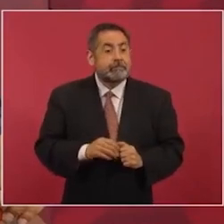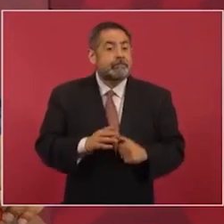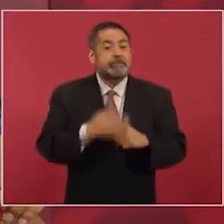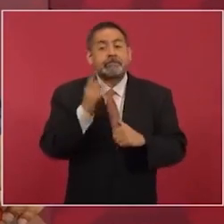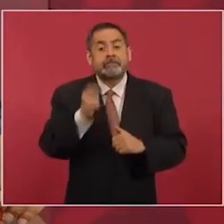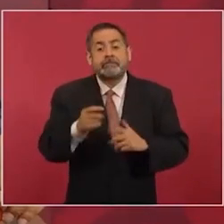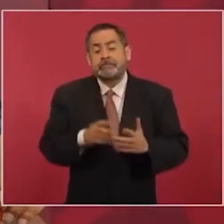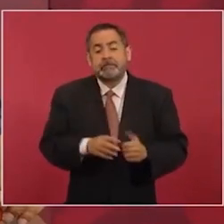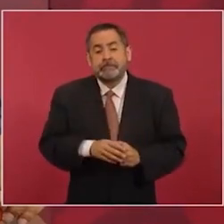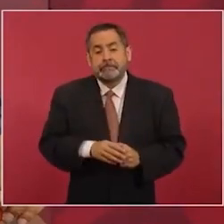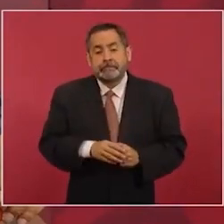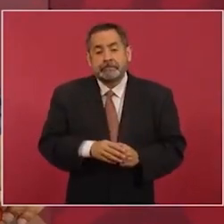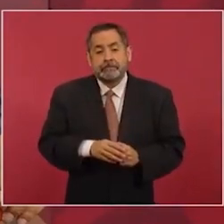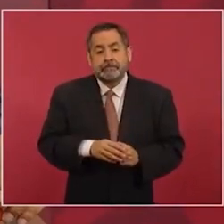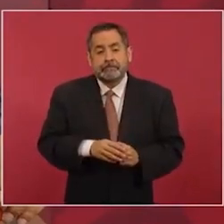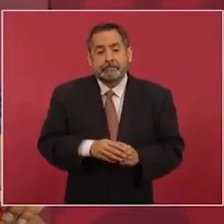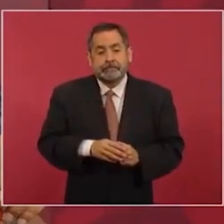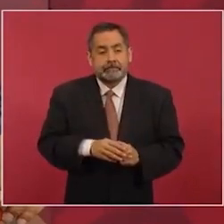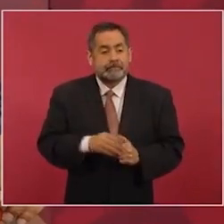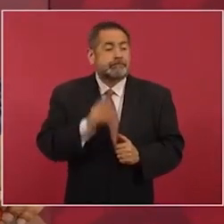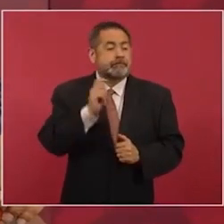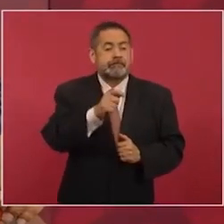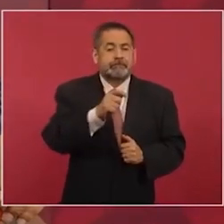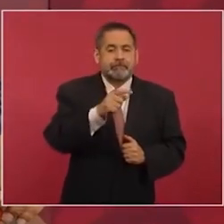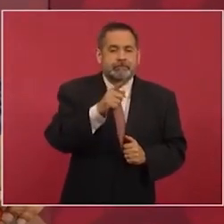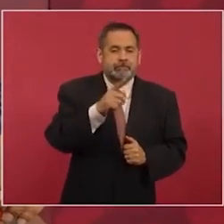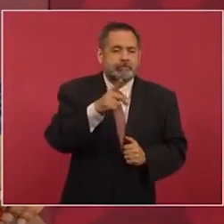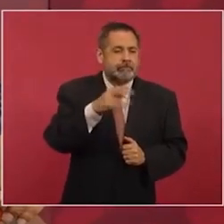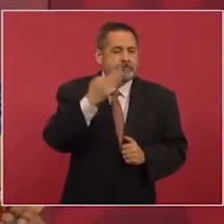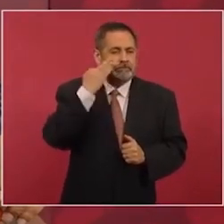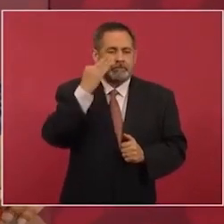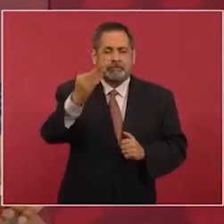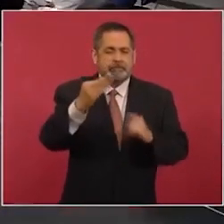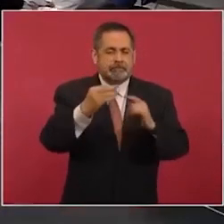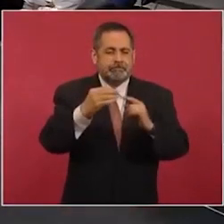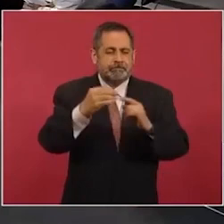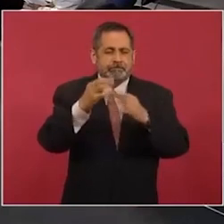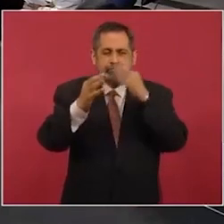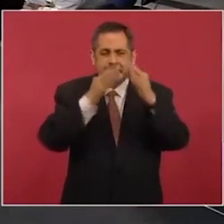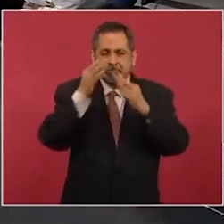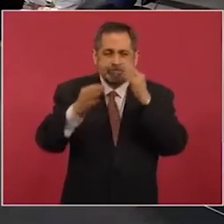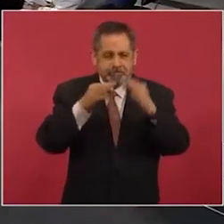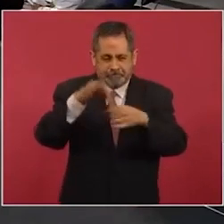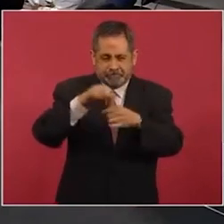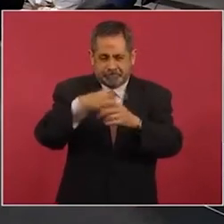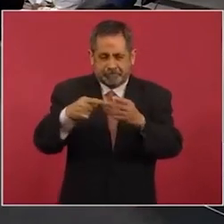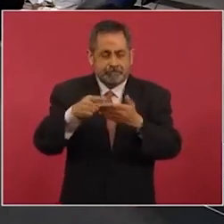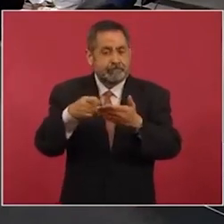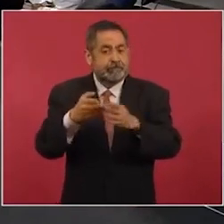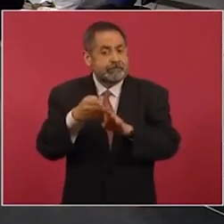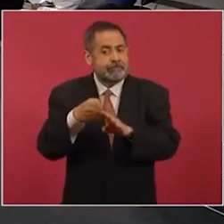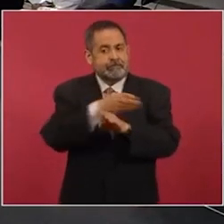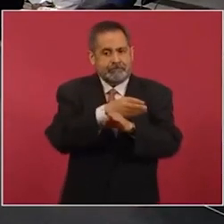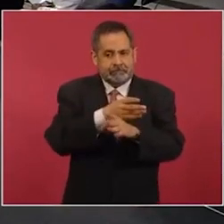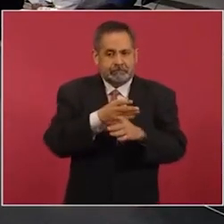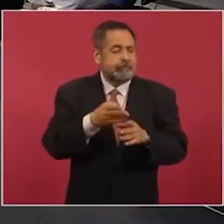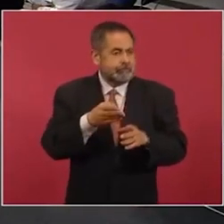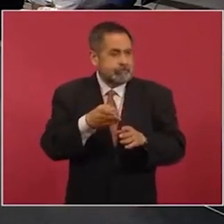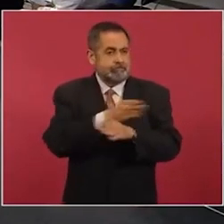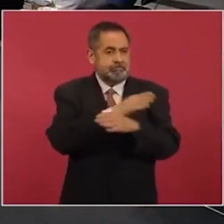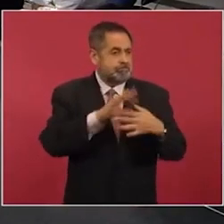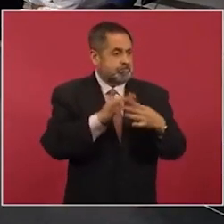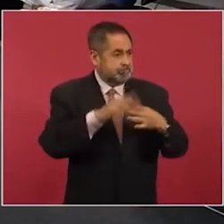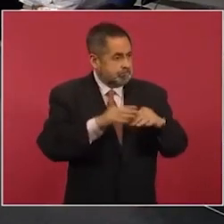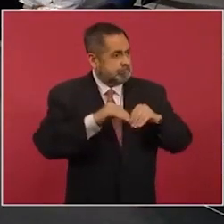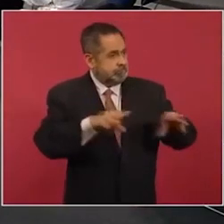porque no es nada más el tiempo de la campaña, ya, este, lo que está